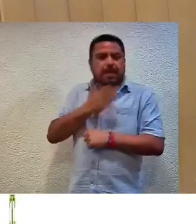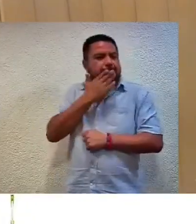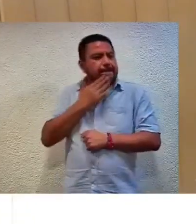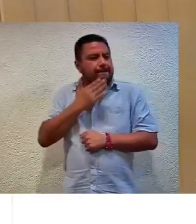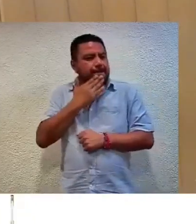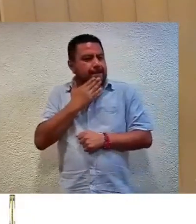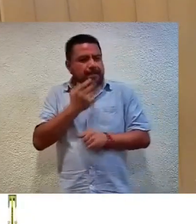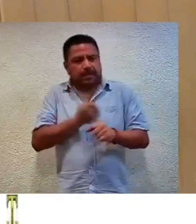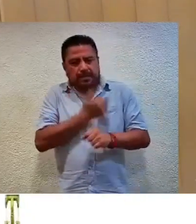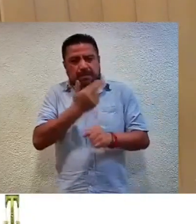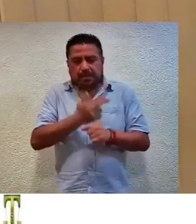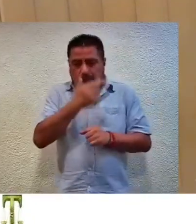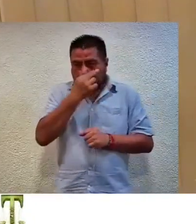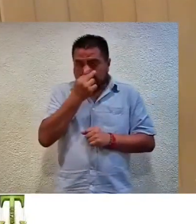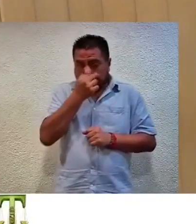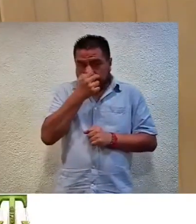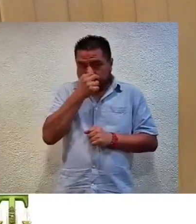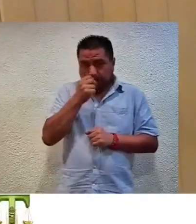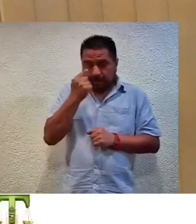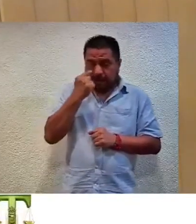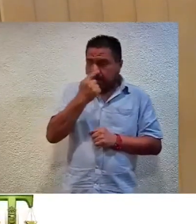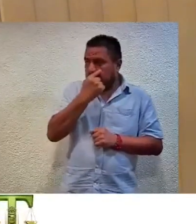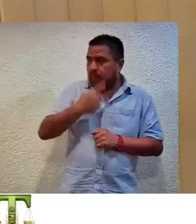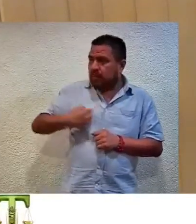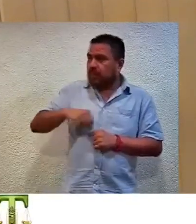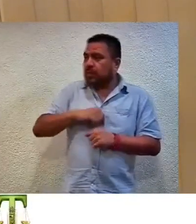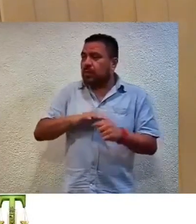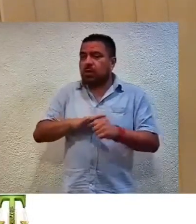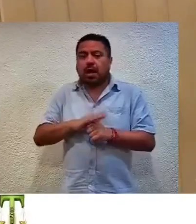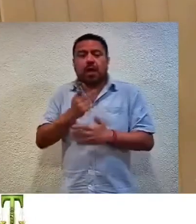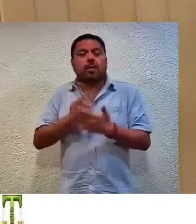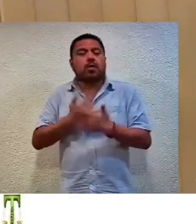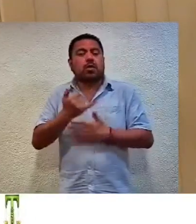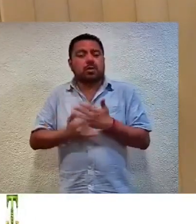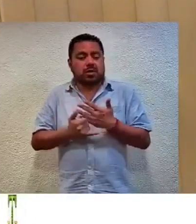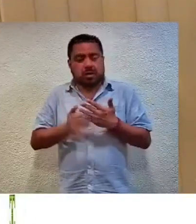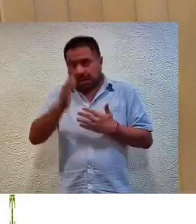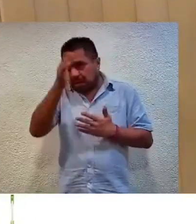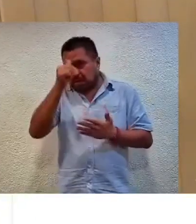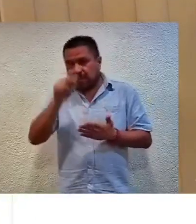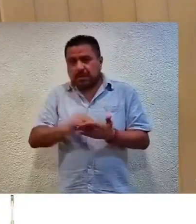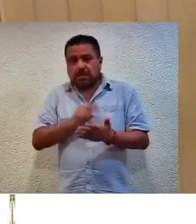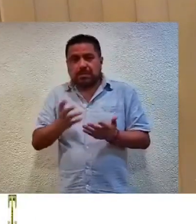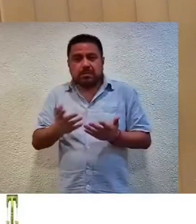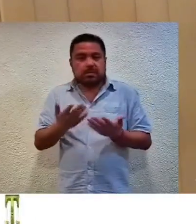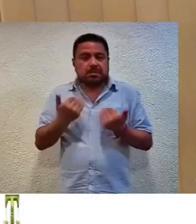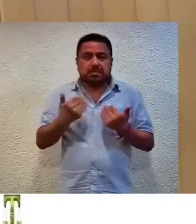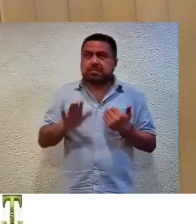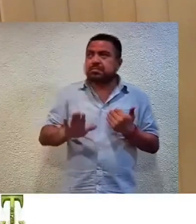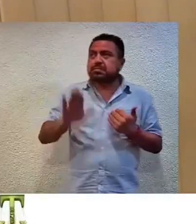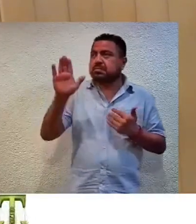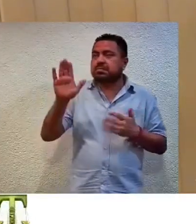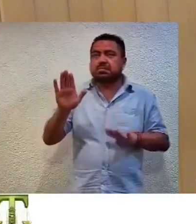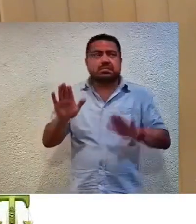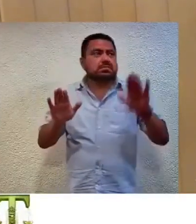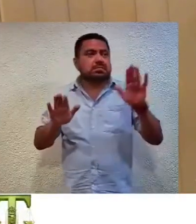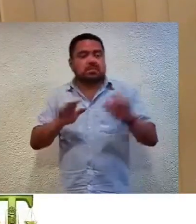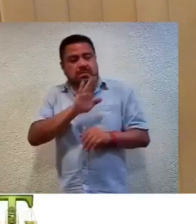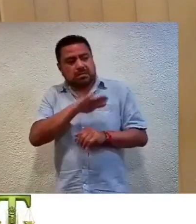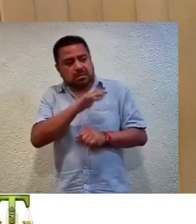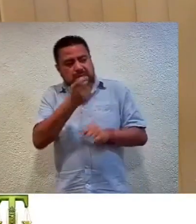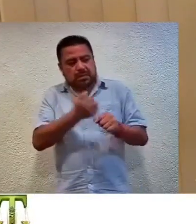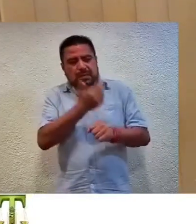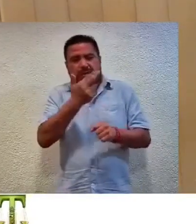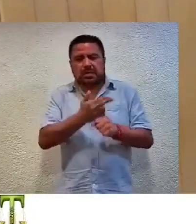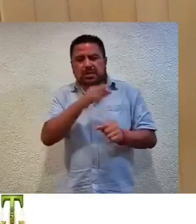secretaria general. Magistrada, ¿se está en nuestra consideración el proyecto del audoconvenio? No habiendo comentarios al respecto, secretaria